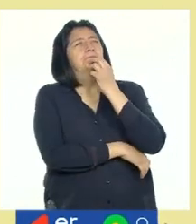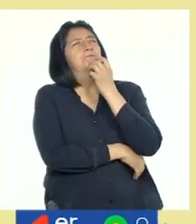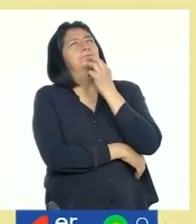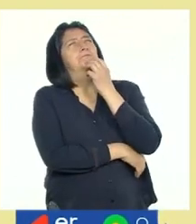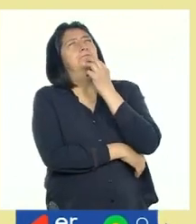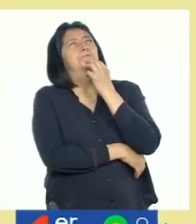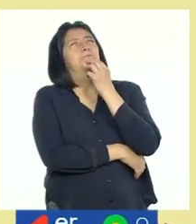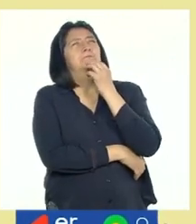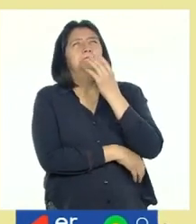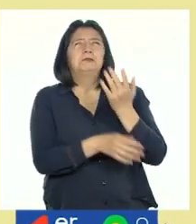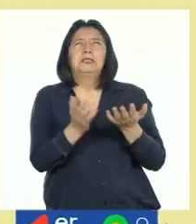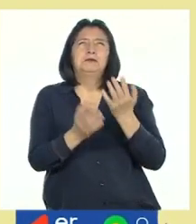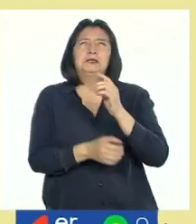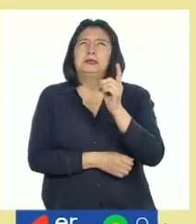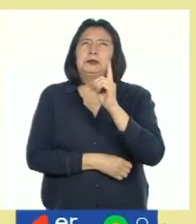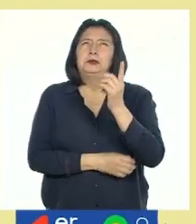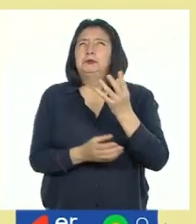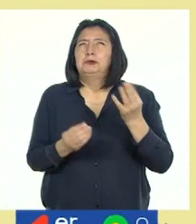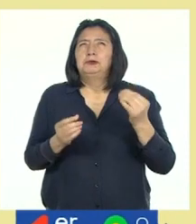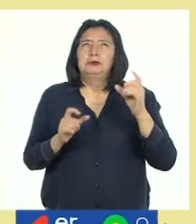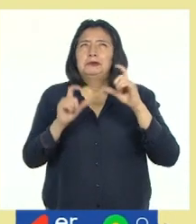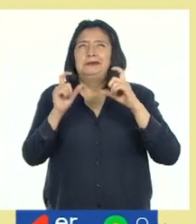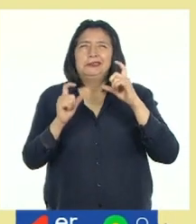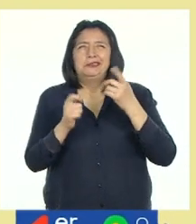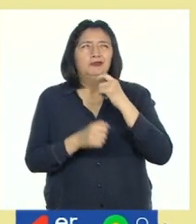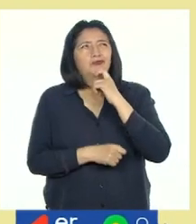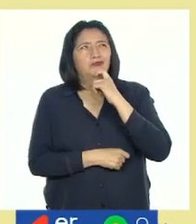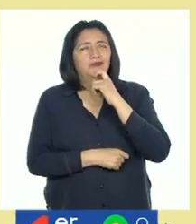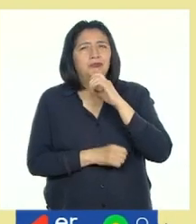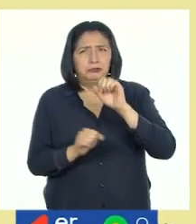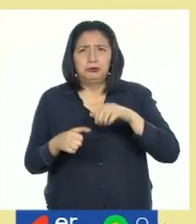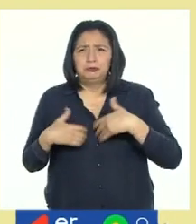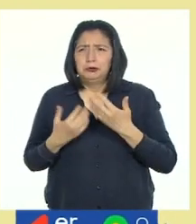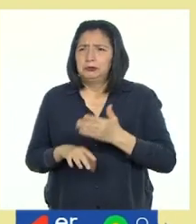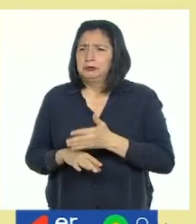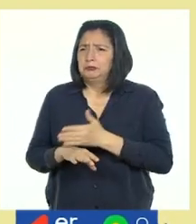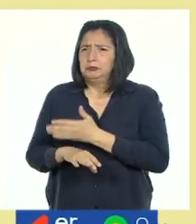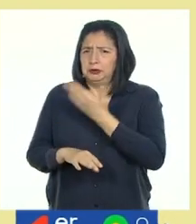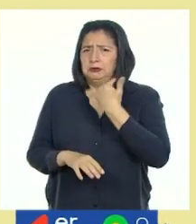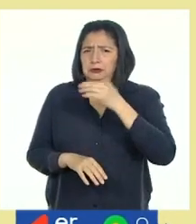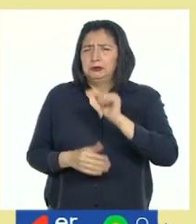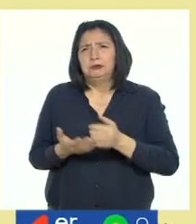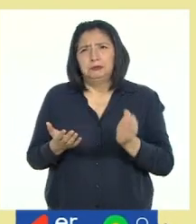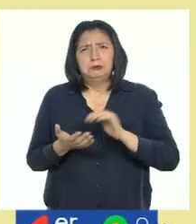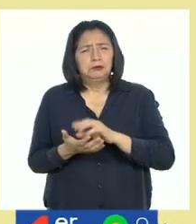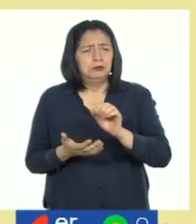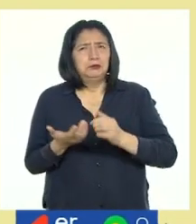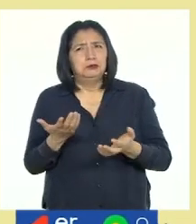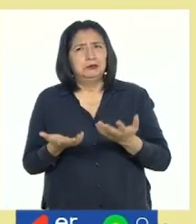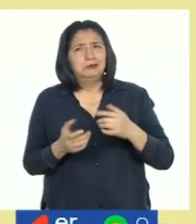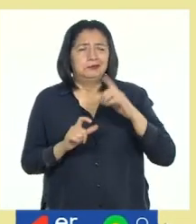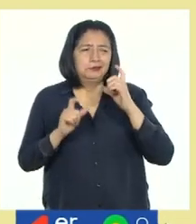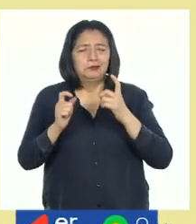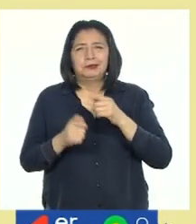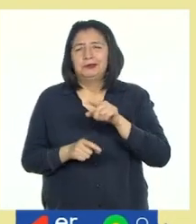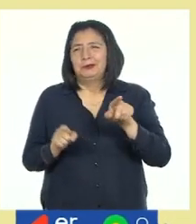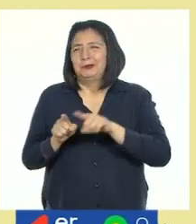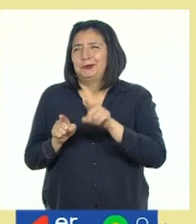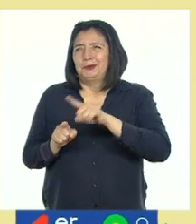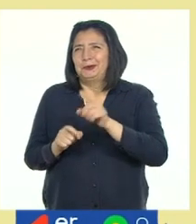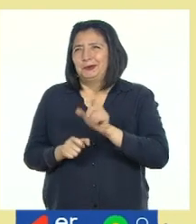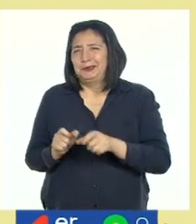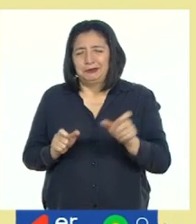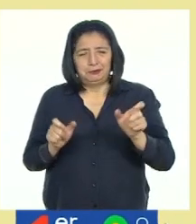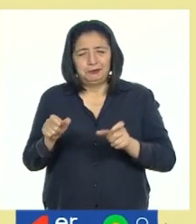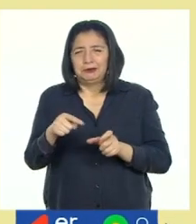Mmm... Quizás no fui tan expresivo, pero puedo mejorar un poco más y hacer gestos como lo hacen mis